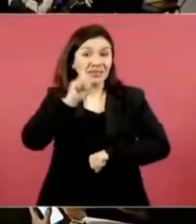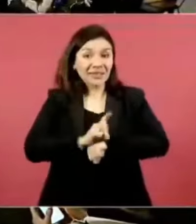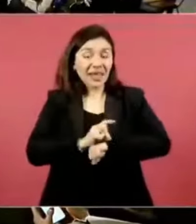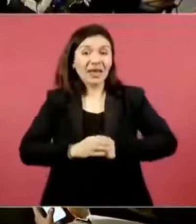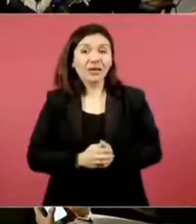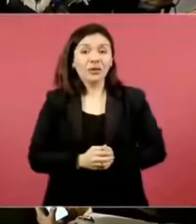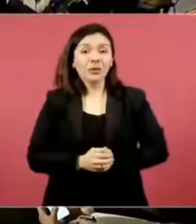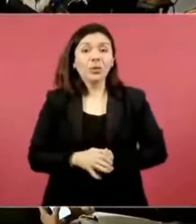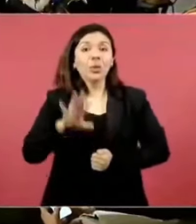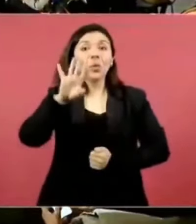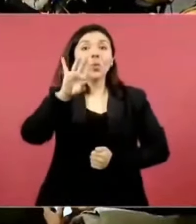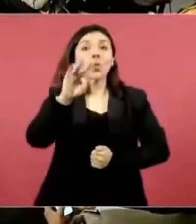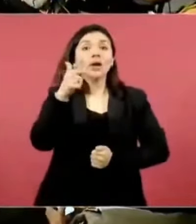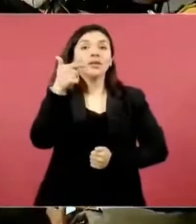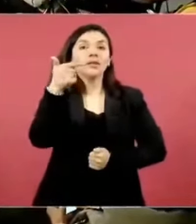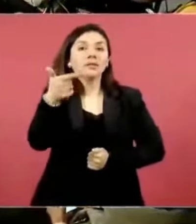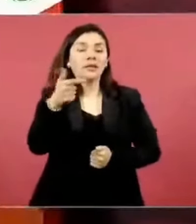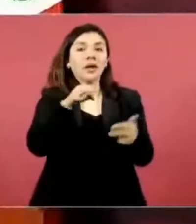47 homicidios